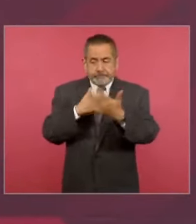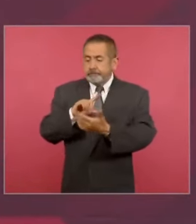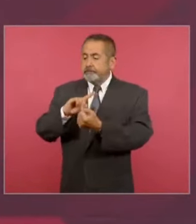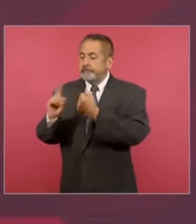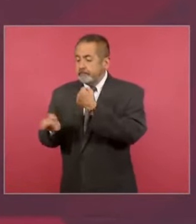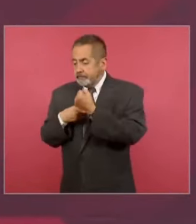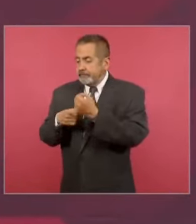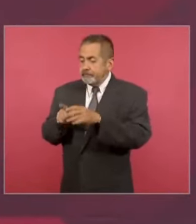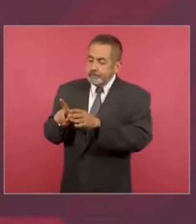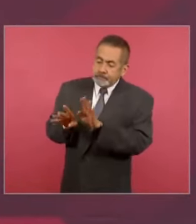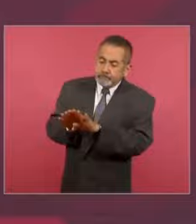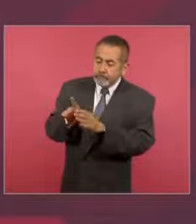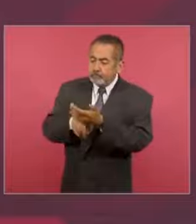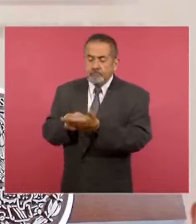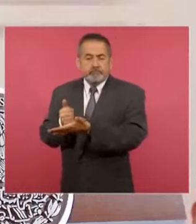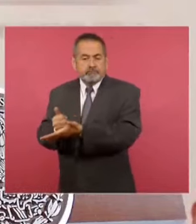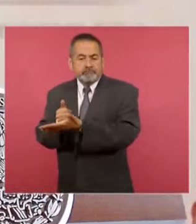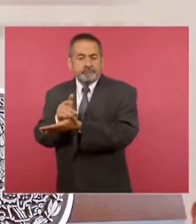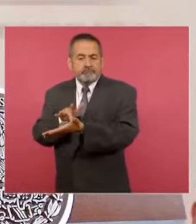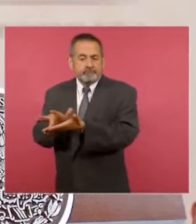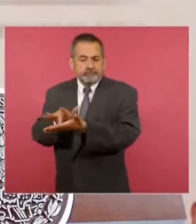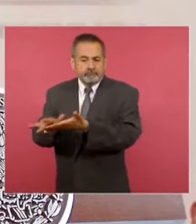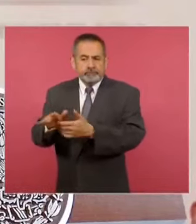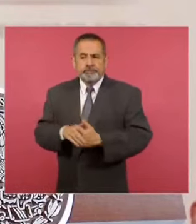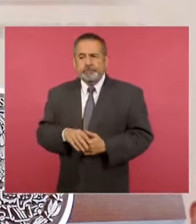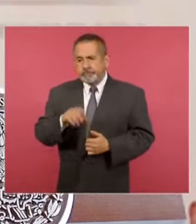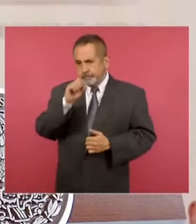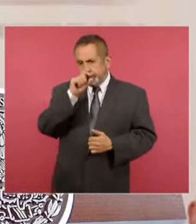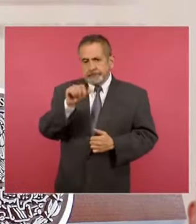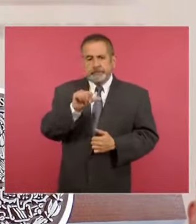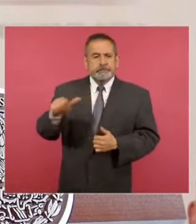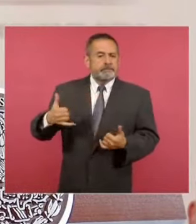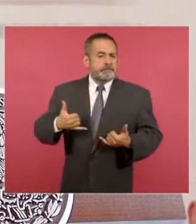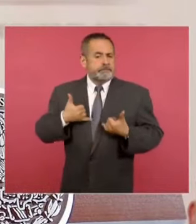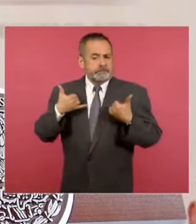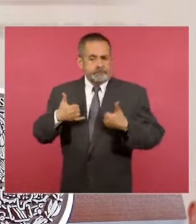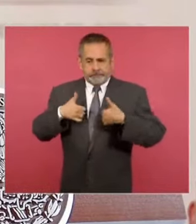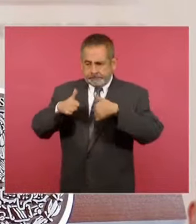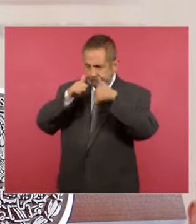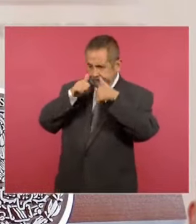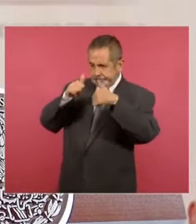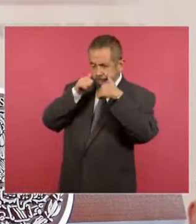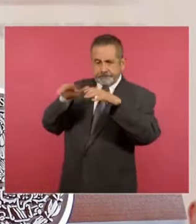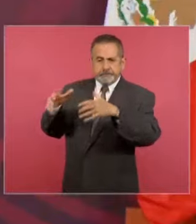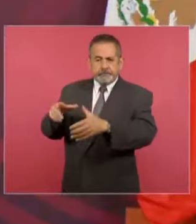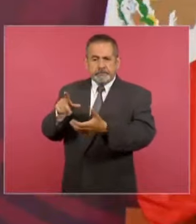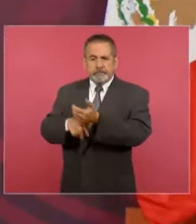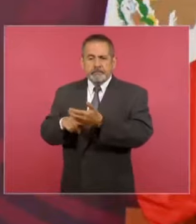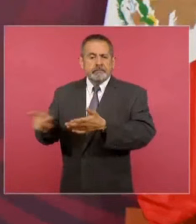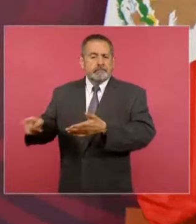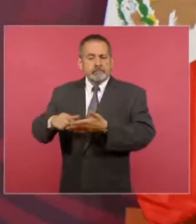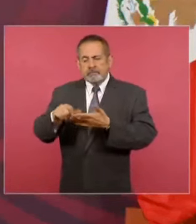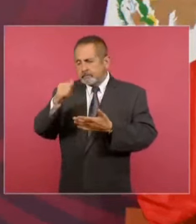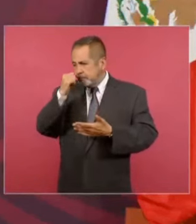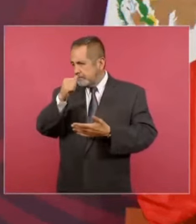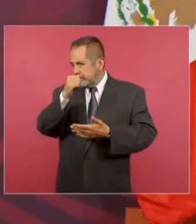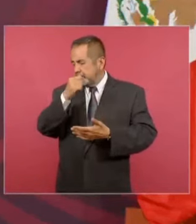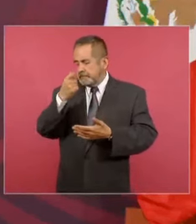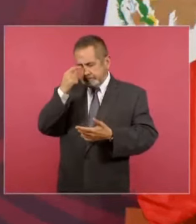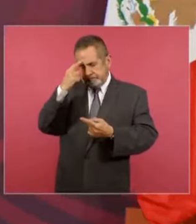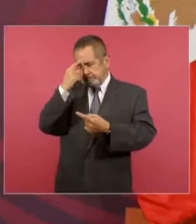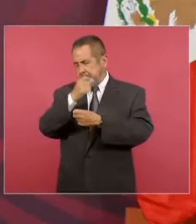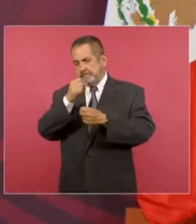también la atención a jóvenes para poder evitar las muertes por sobredosis. Se